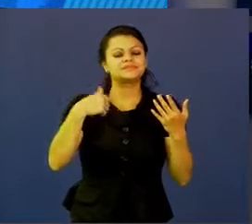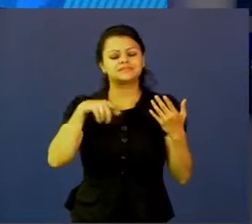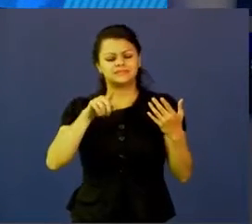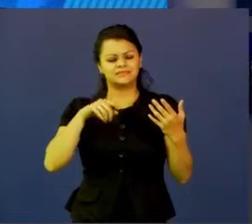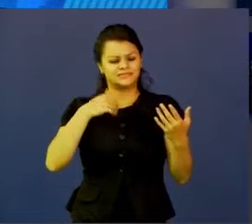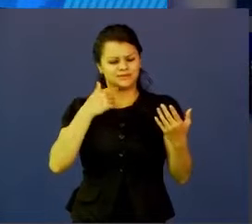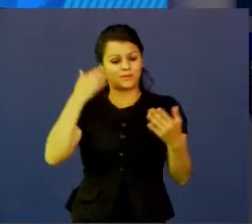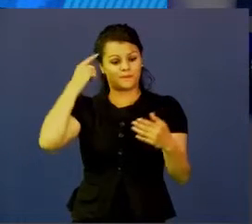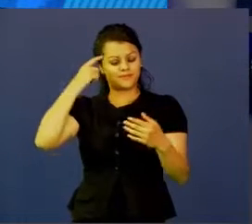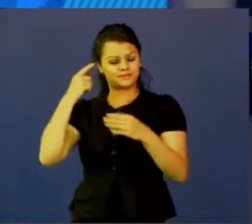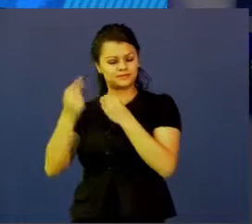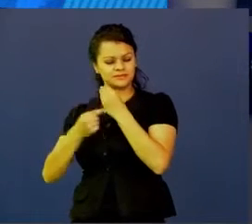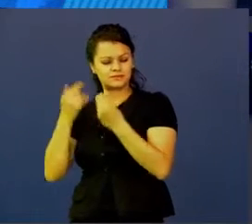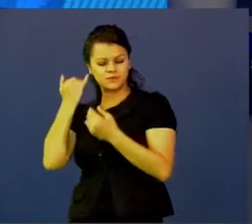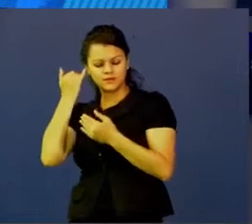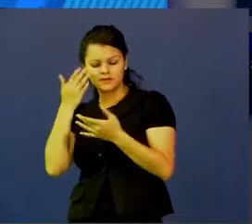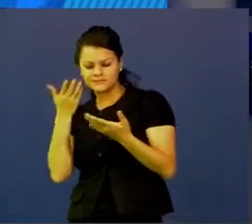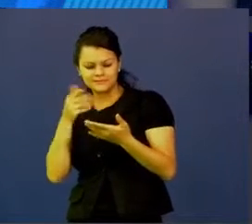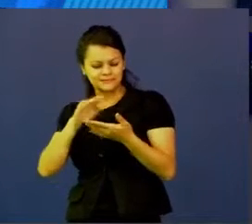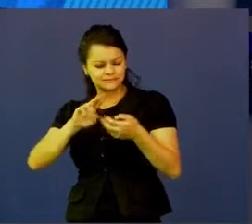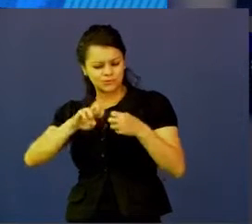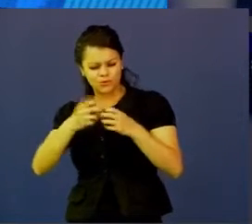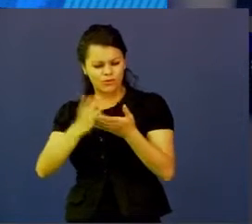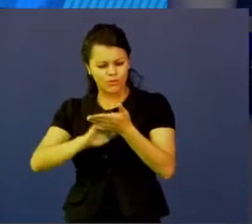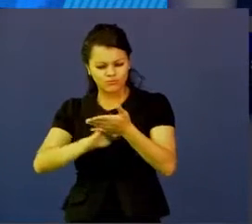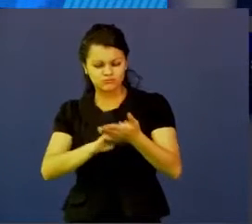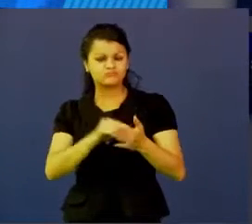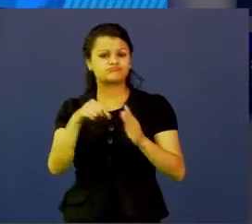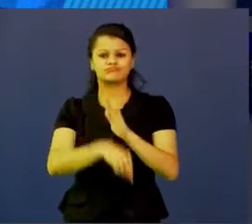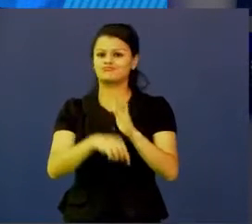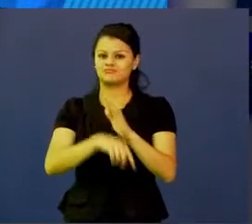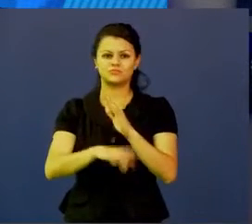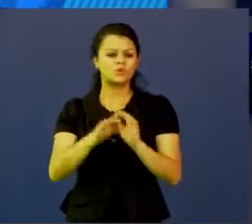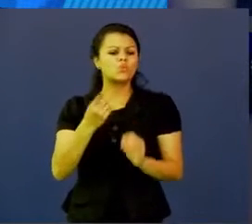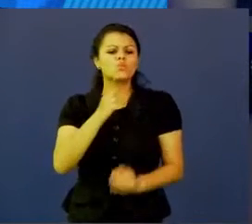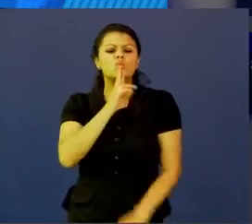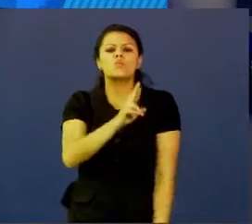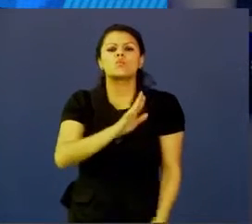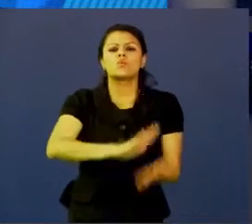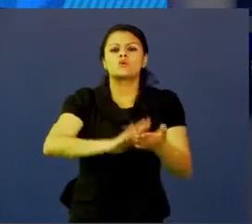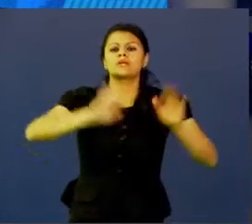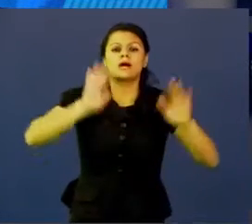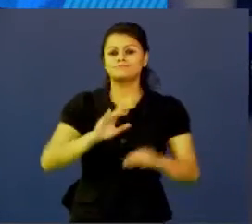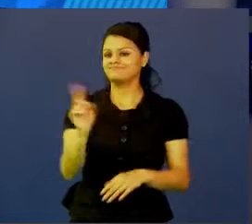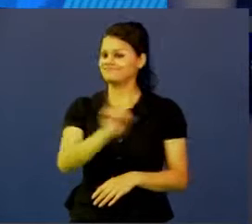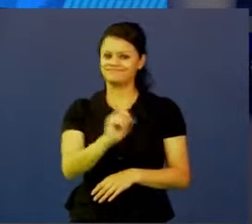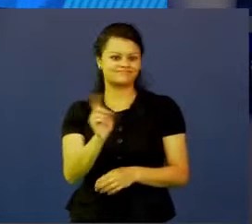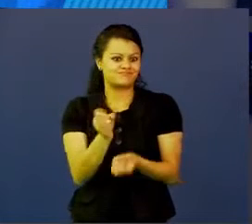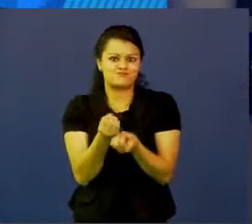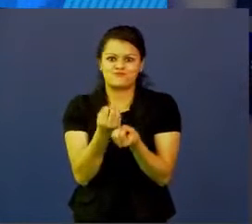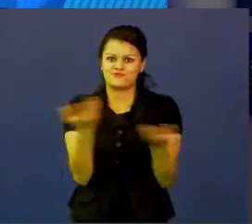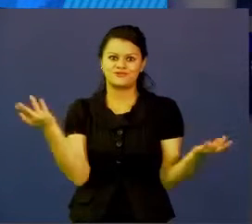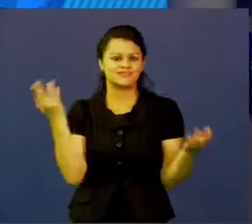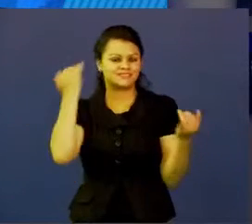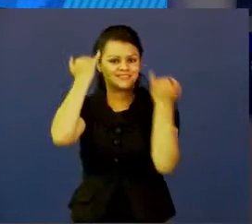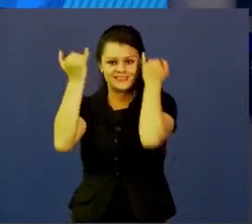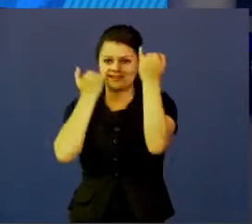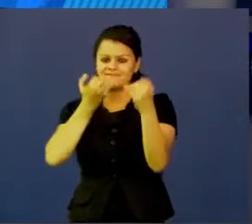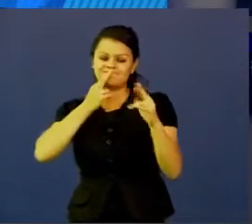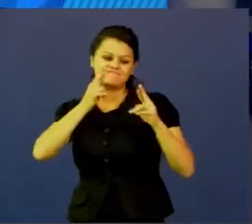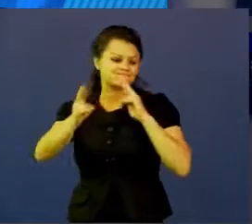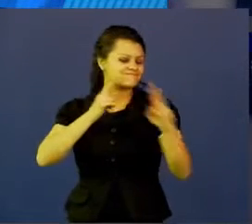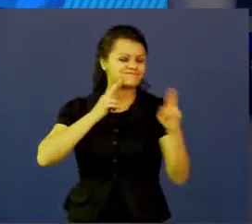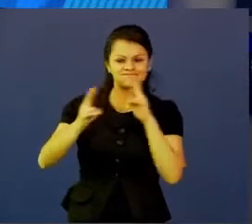diseño, atacar esos problemas que son muy complejos, que no hay una fórmula exacta para llegar a esa solución óptima.